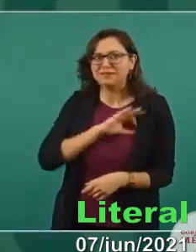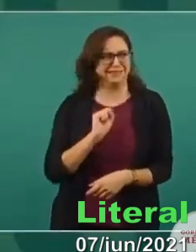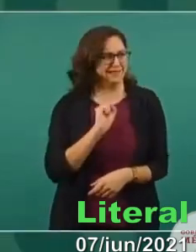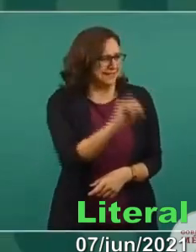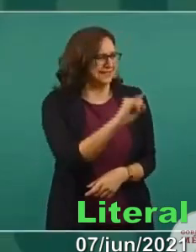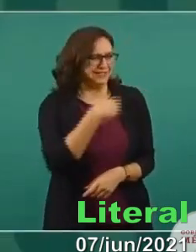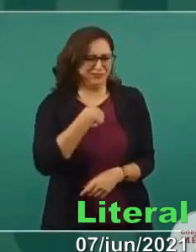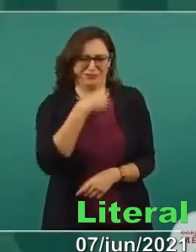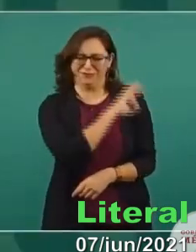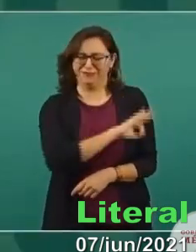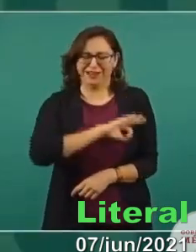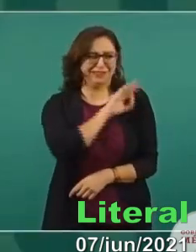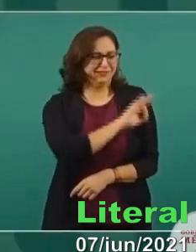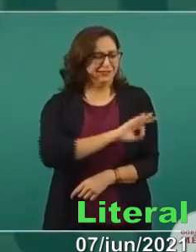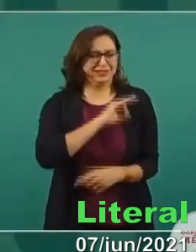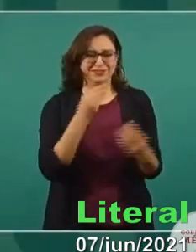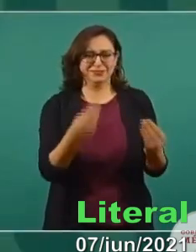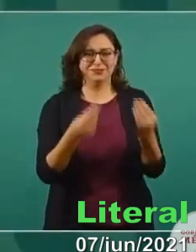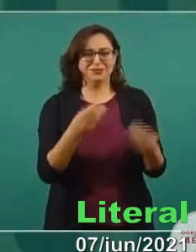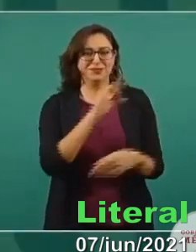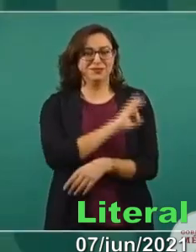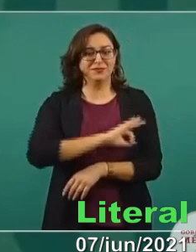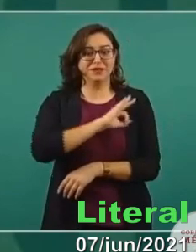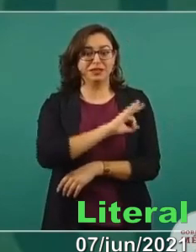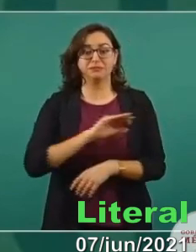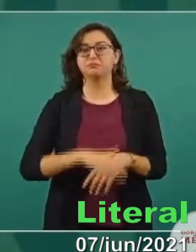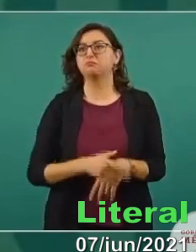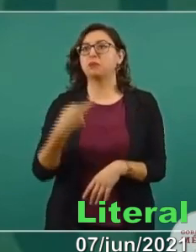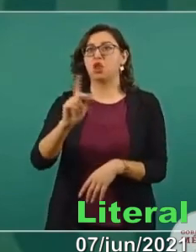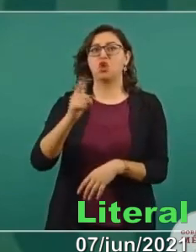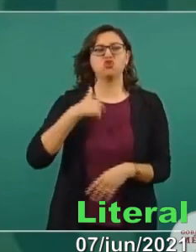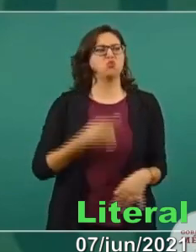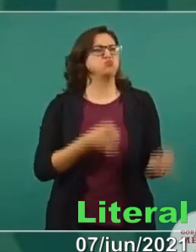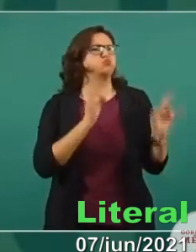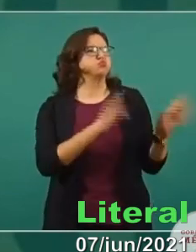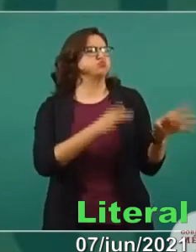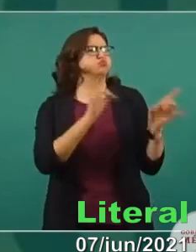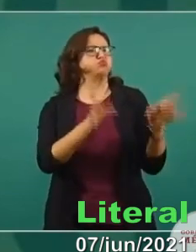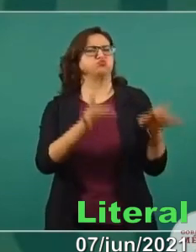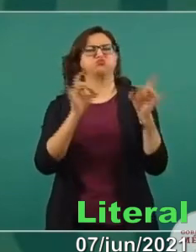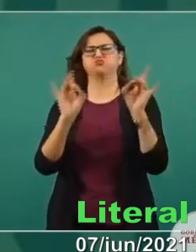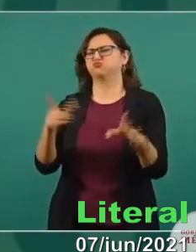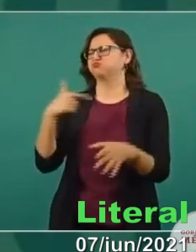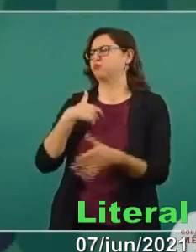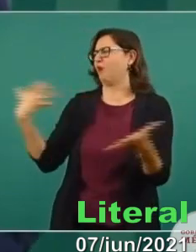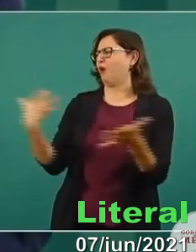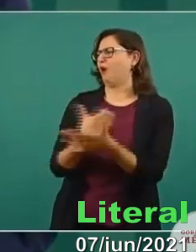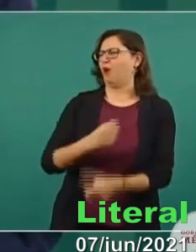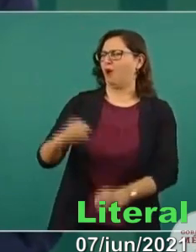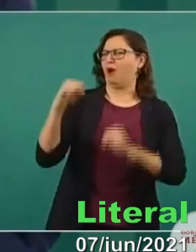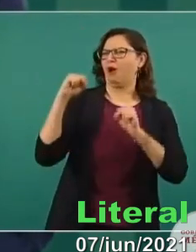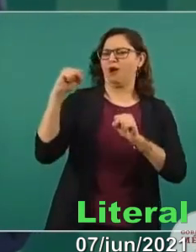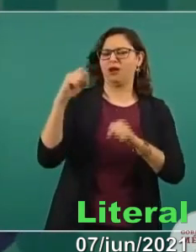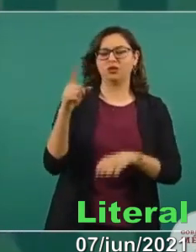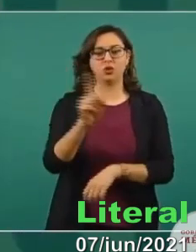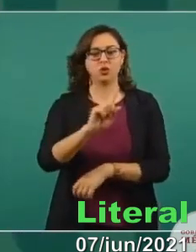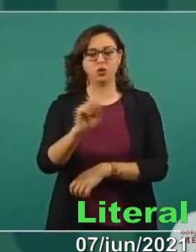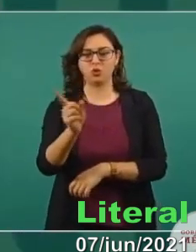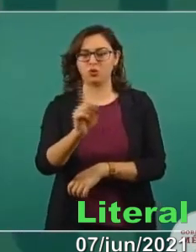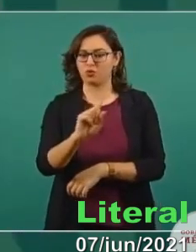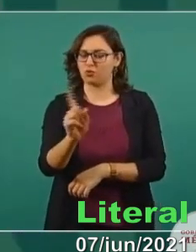que no se vea como triunfalismo, que se entienda que estoy muy